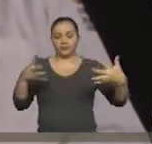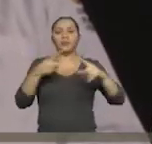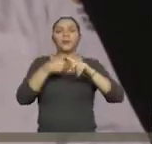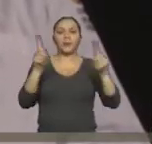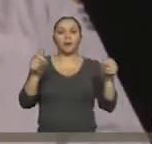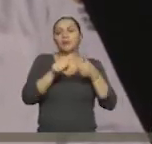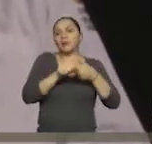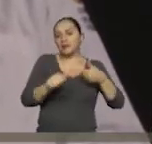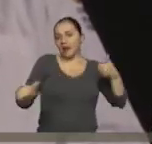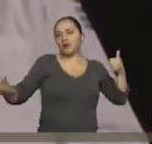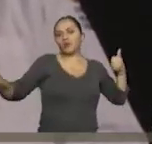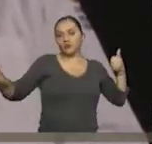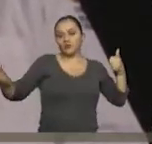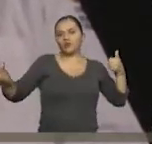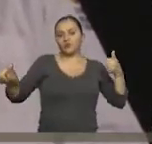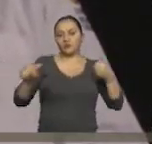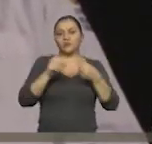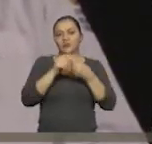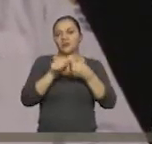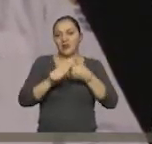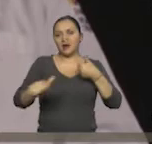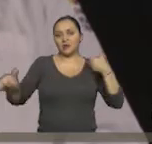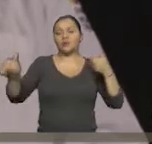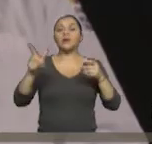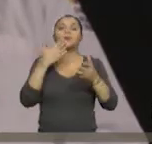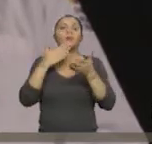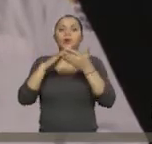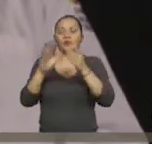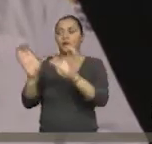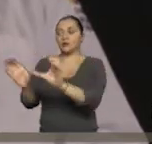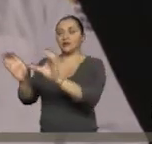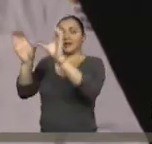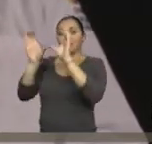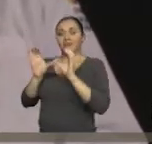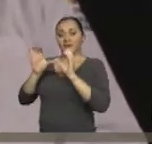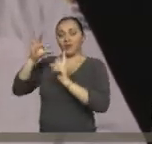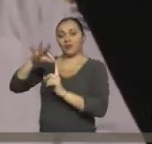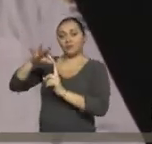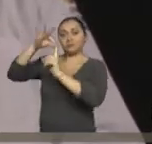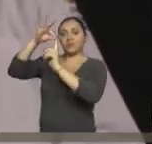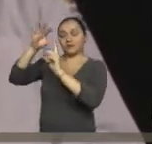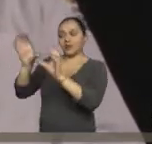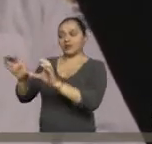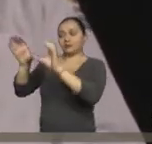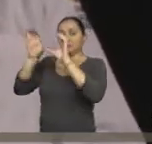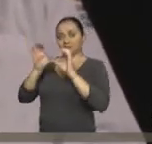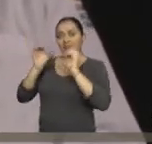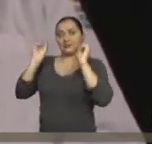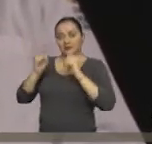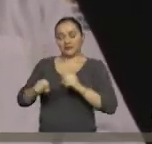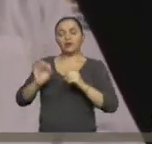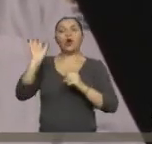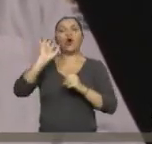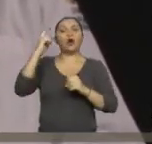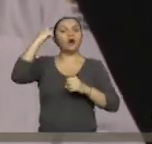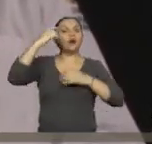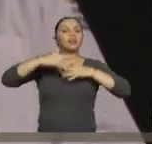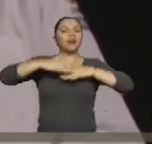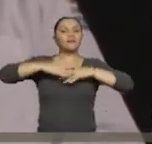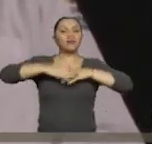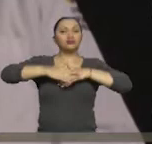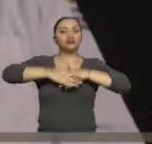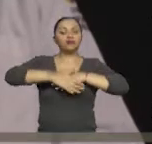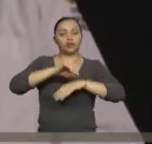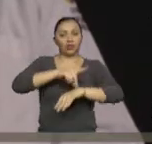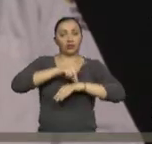extenso al certificado que nos trae realmente de especialistas como psiquiatras o neurólogos. Por ejemplo, en esta